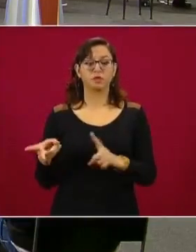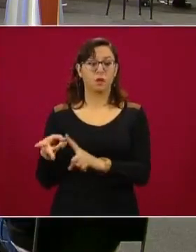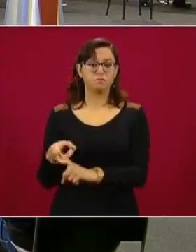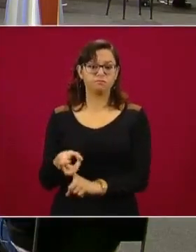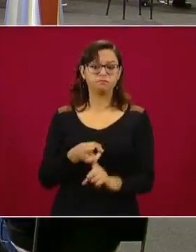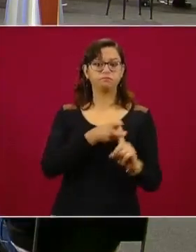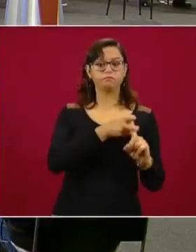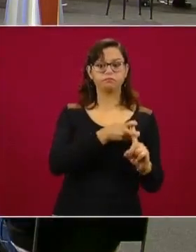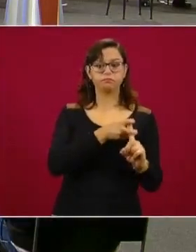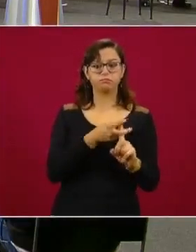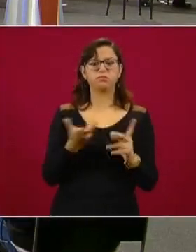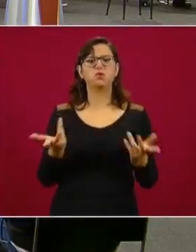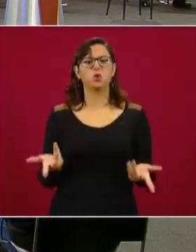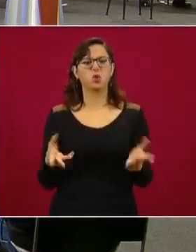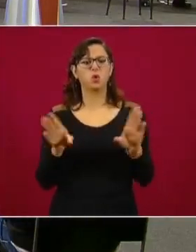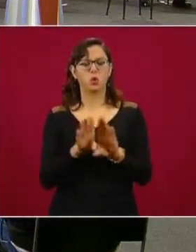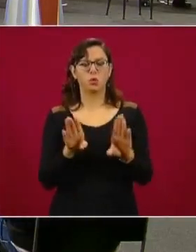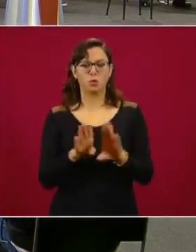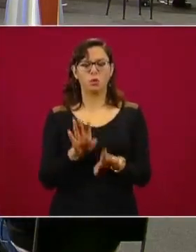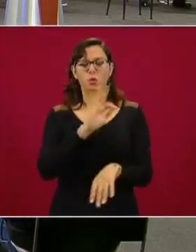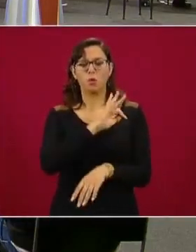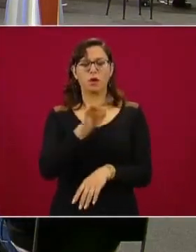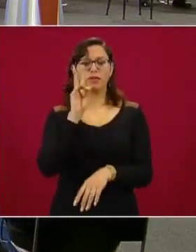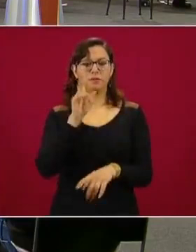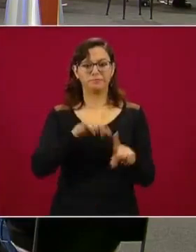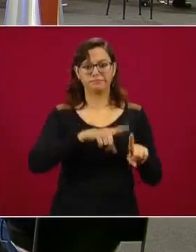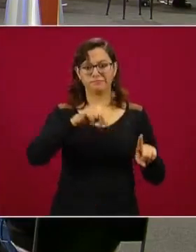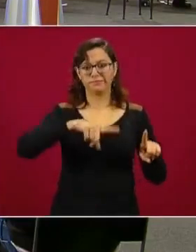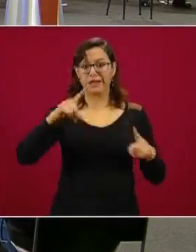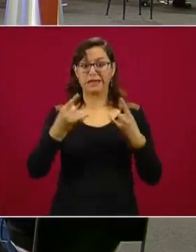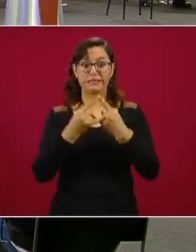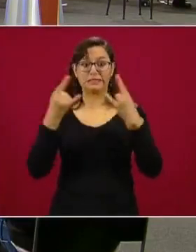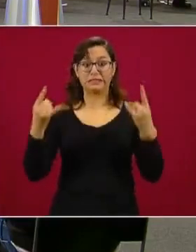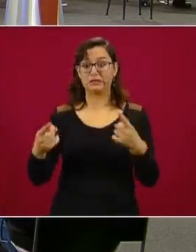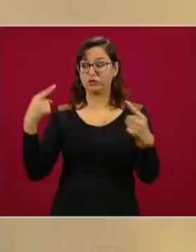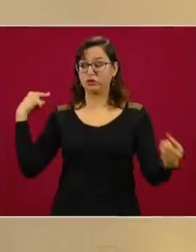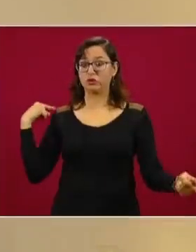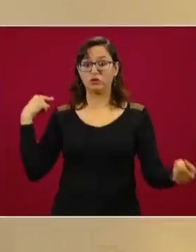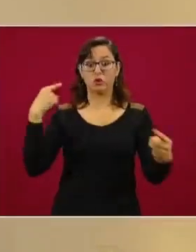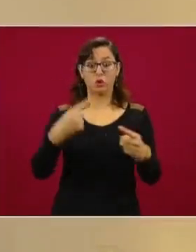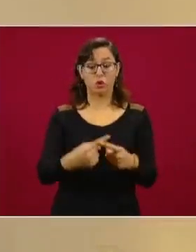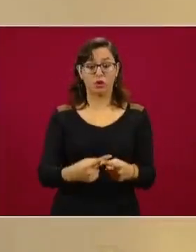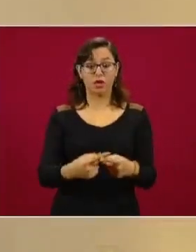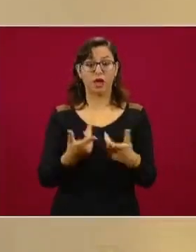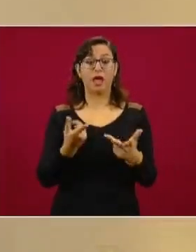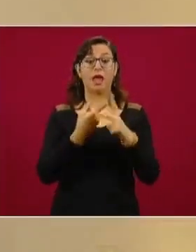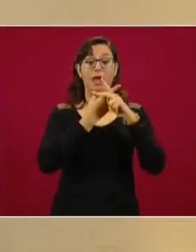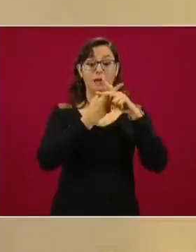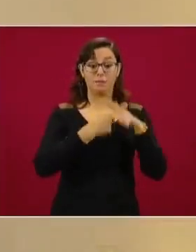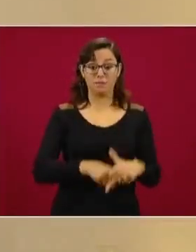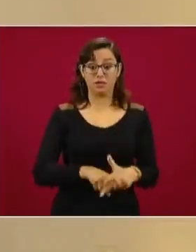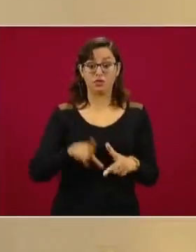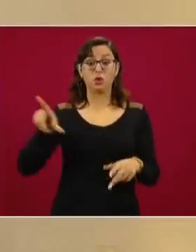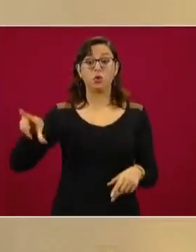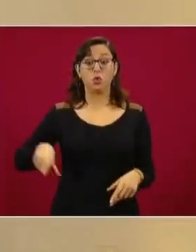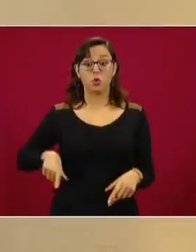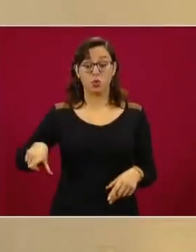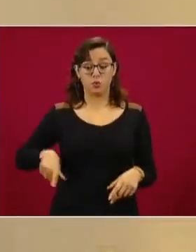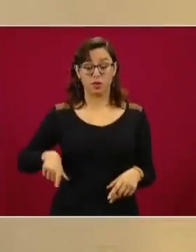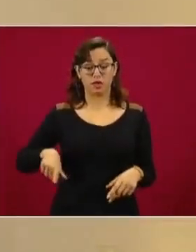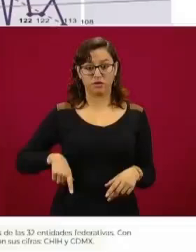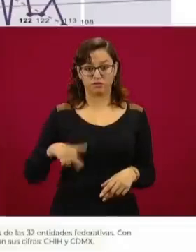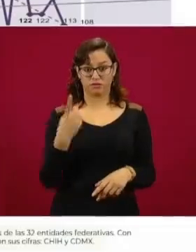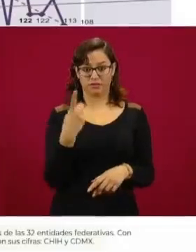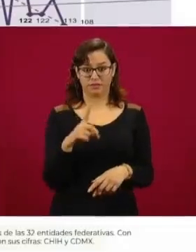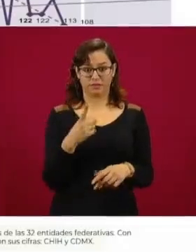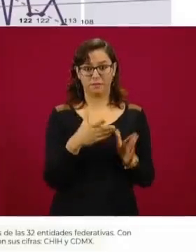Vean ustedes la tendencia histórica. Aquí recibimos nosotros, el gobierno, el diciembre. Vean